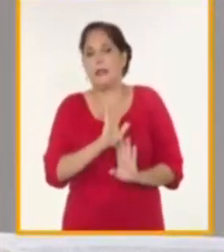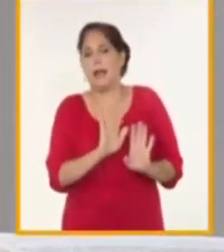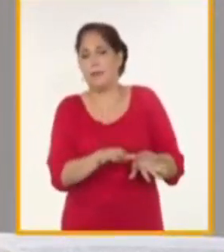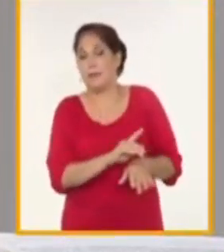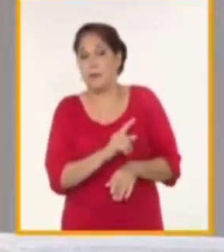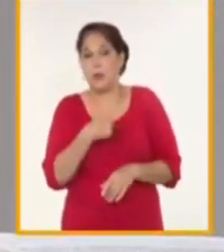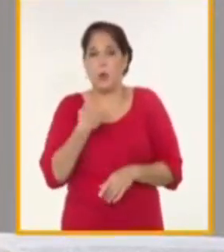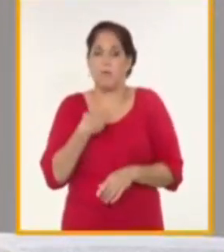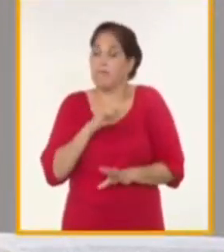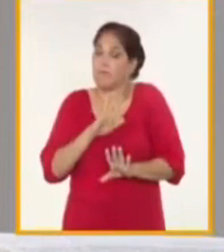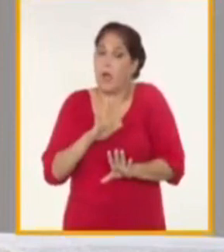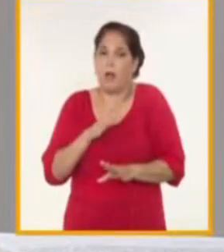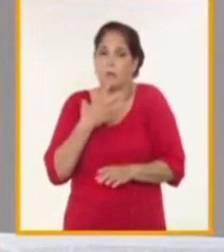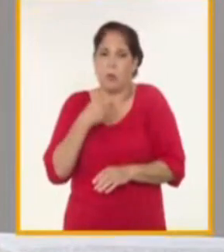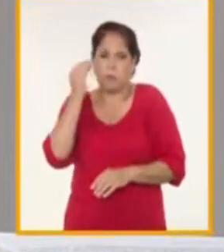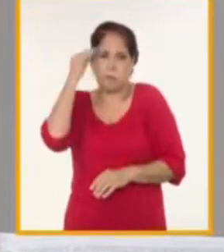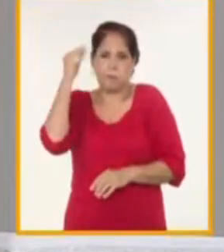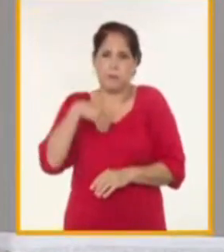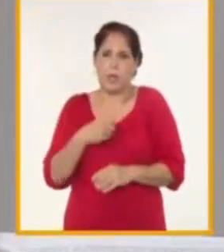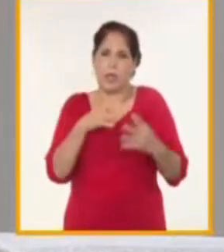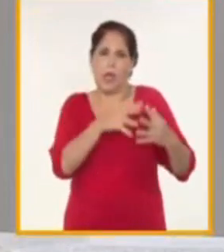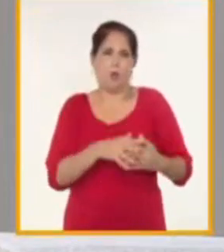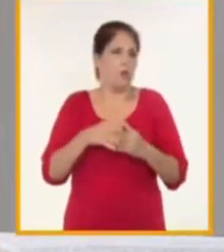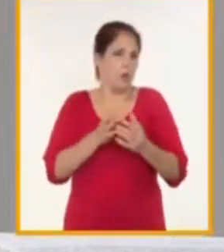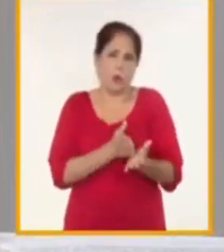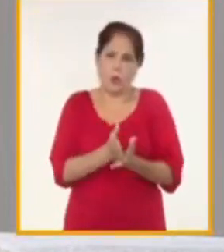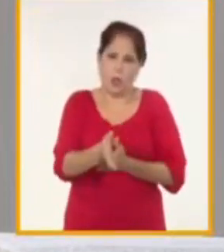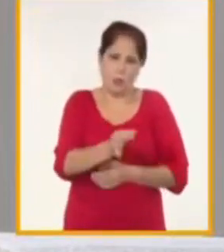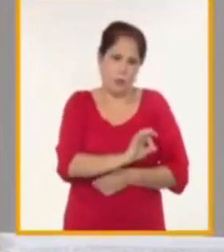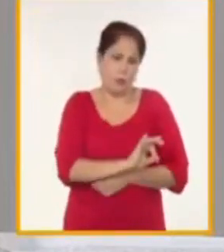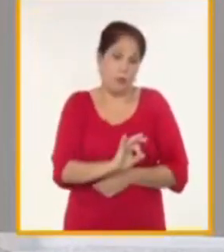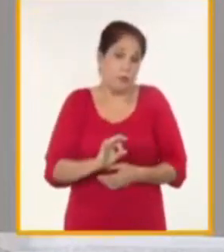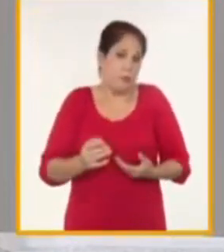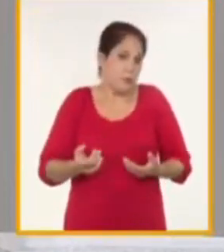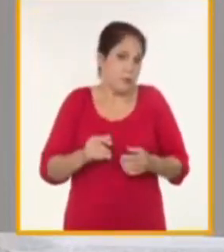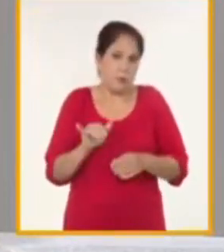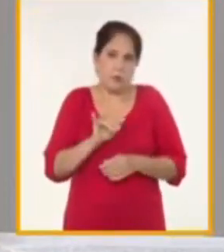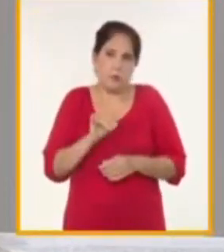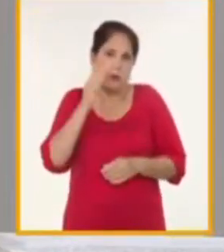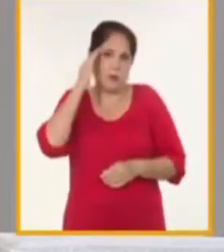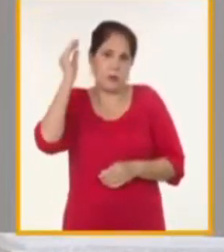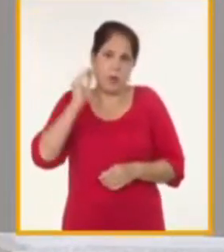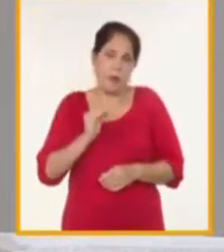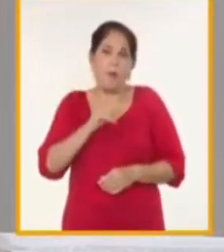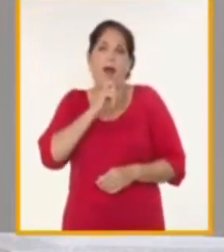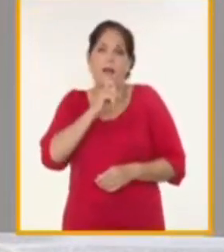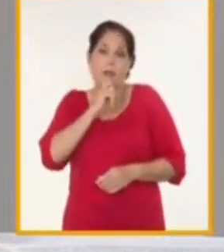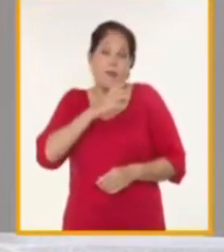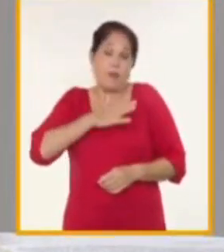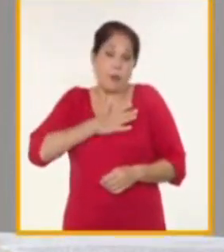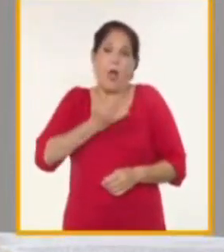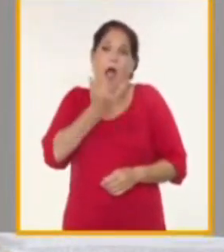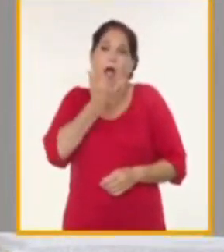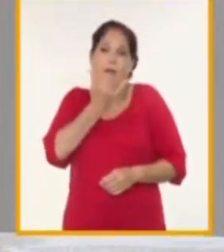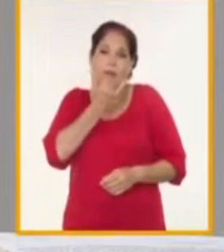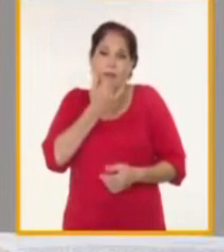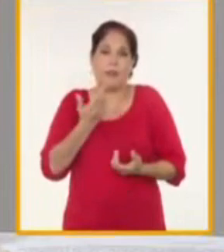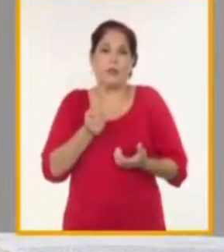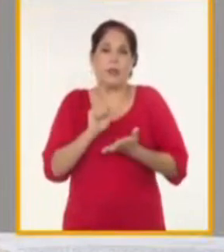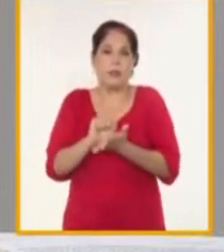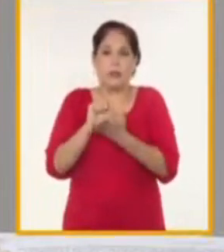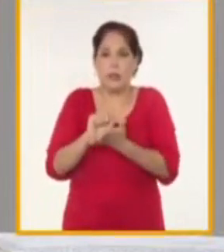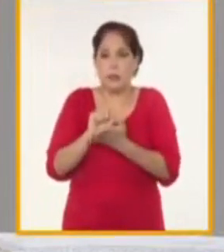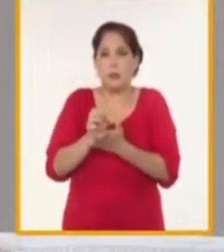capacidad de operación nuestra incluso llegando a tener afectaciones en los niveles de servicio